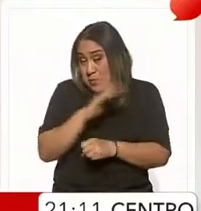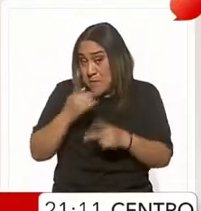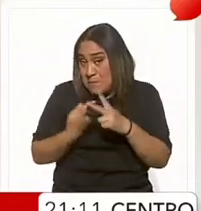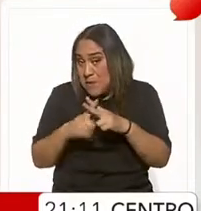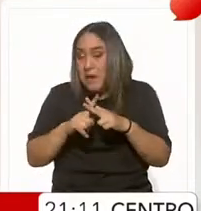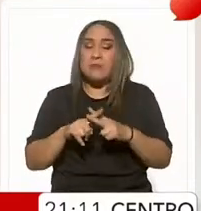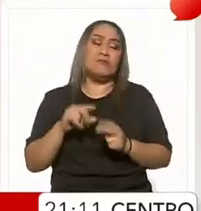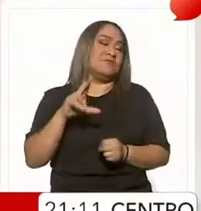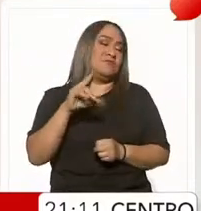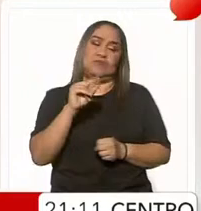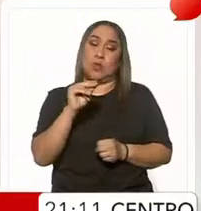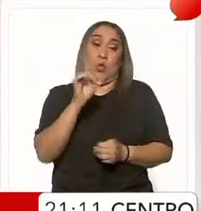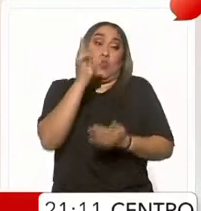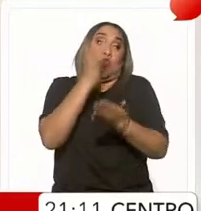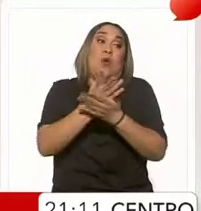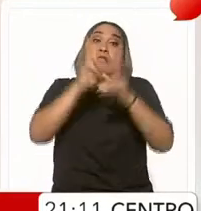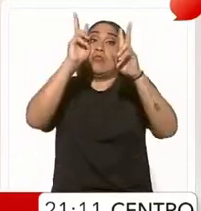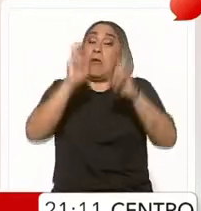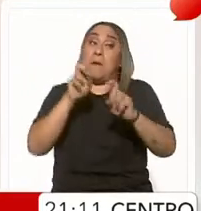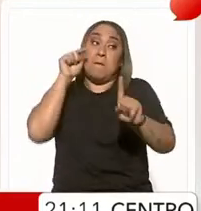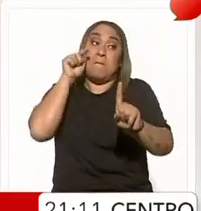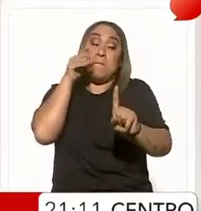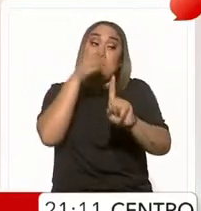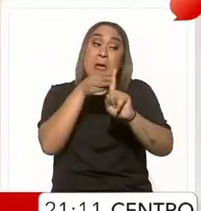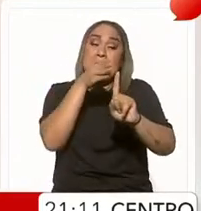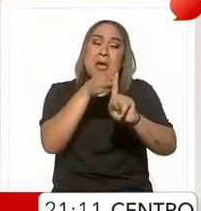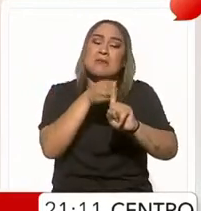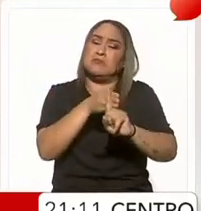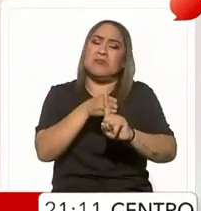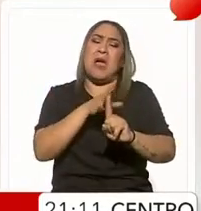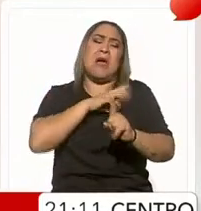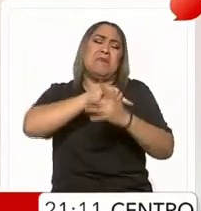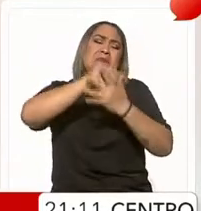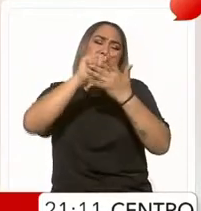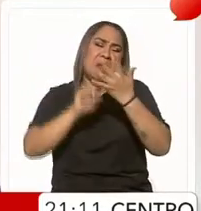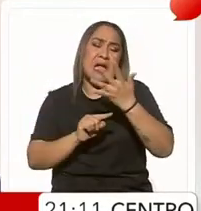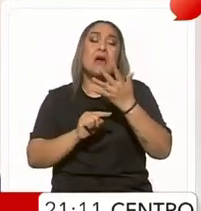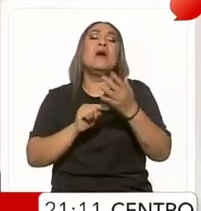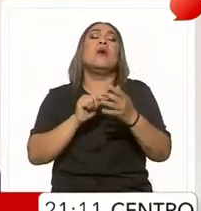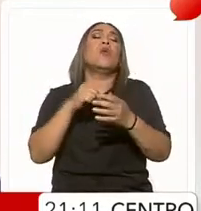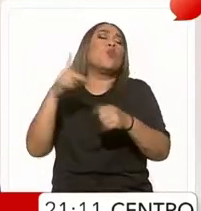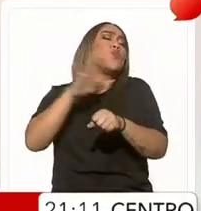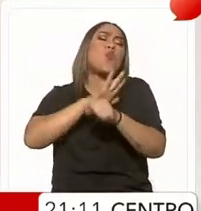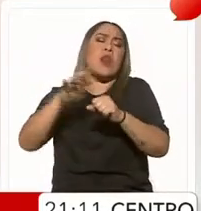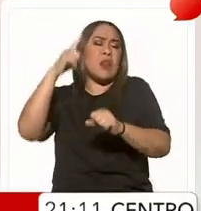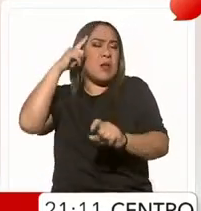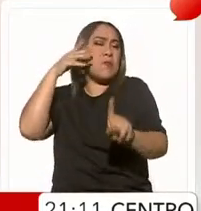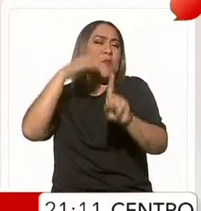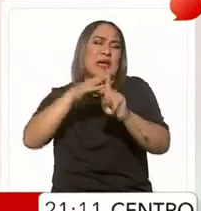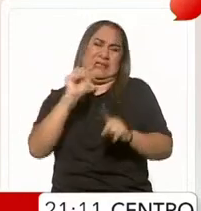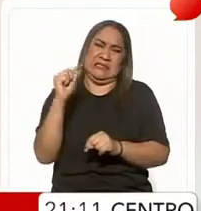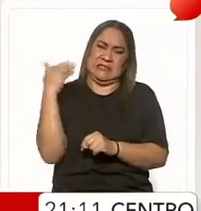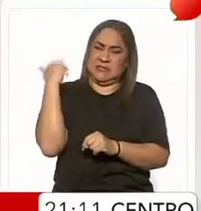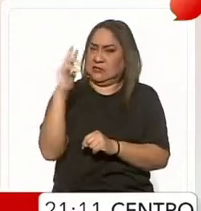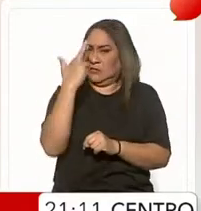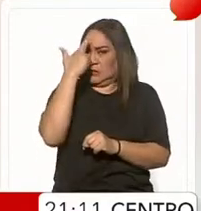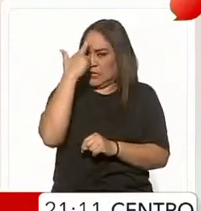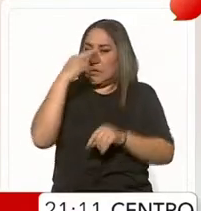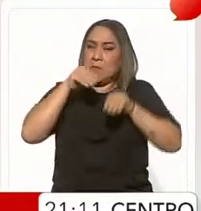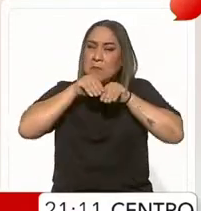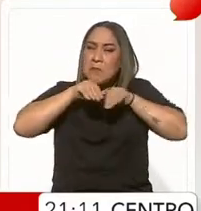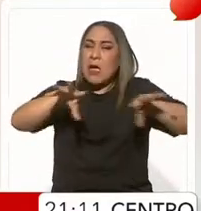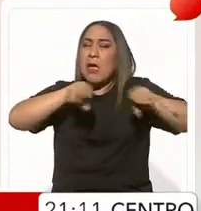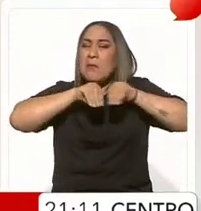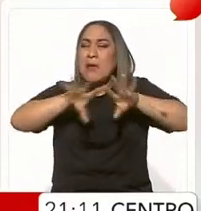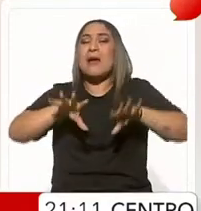agenda un único tema, aunque sí un propósito claro. Hace solo unos meses fuimos testigos de una también intensa campaña en torno al